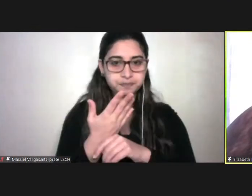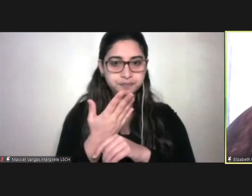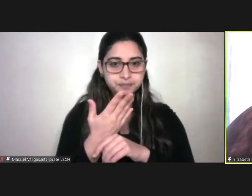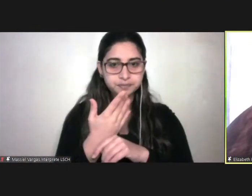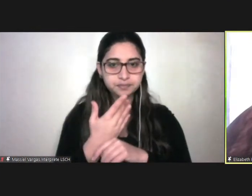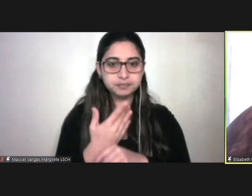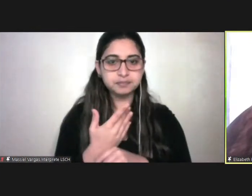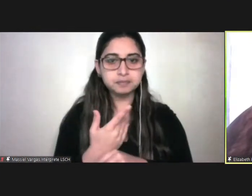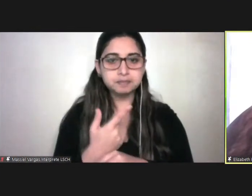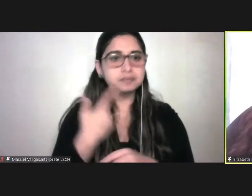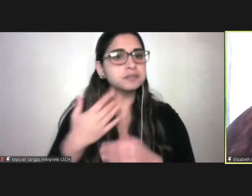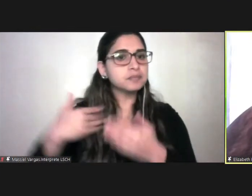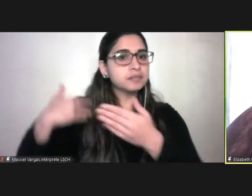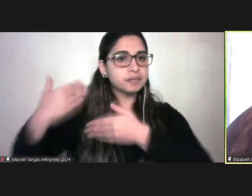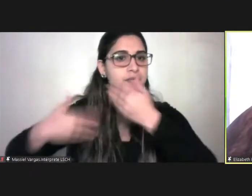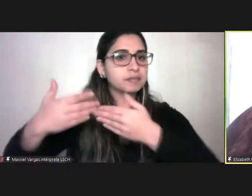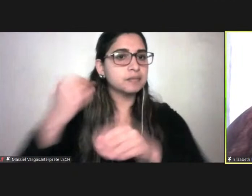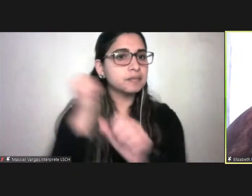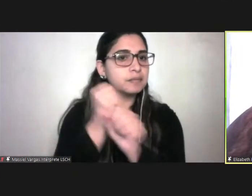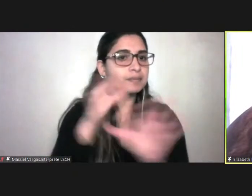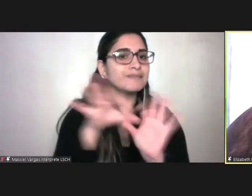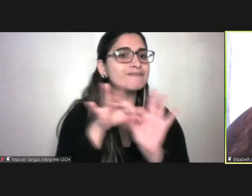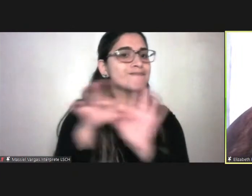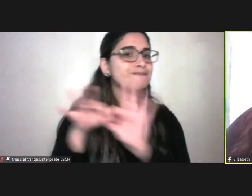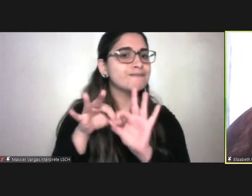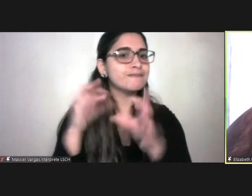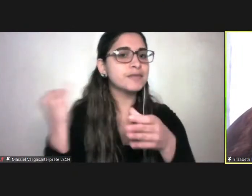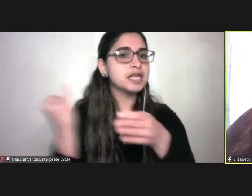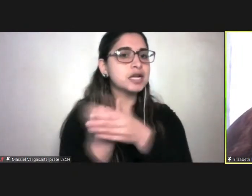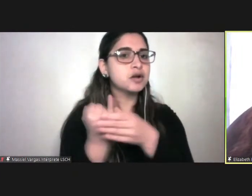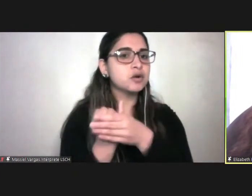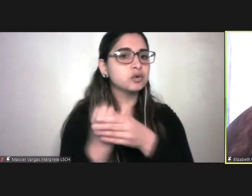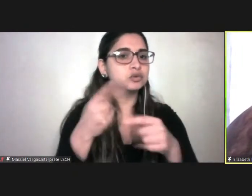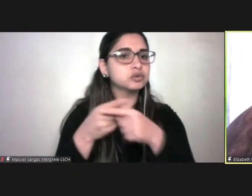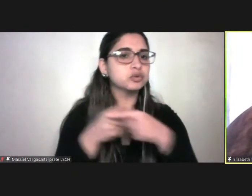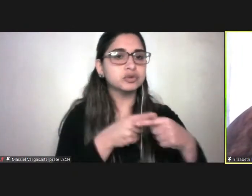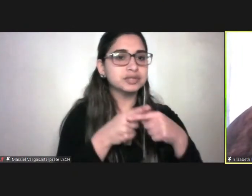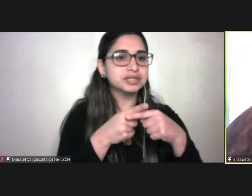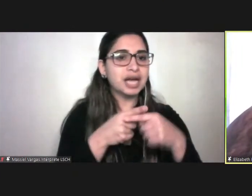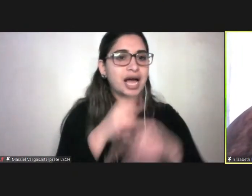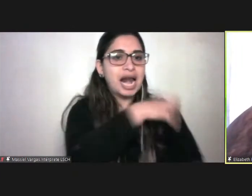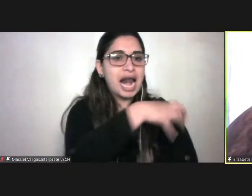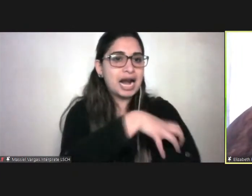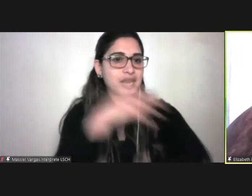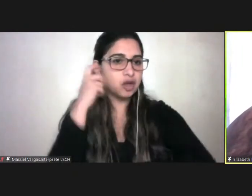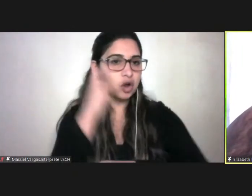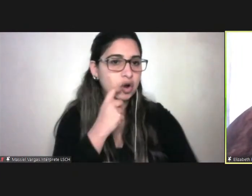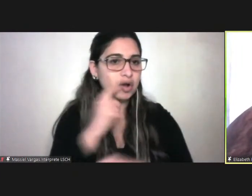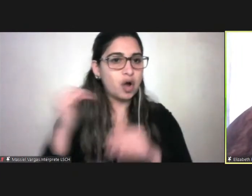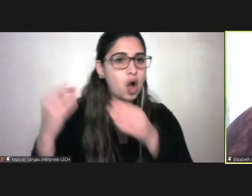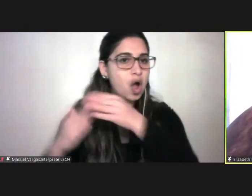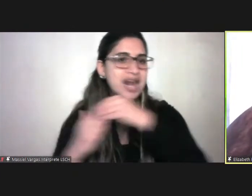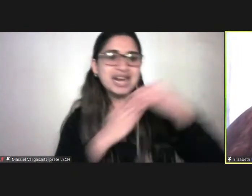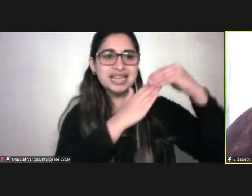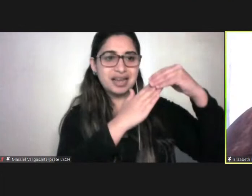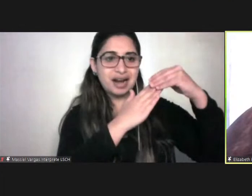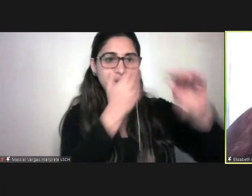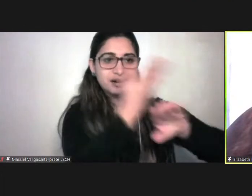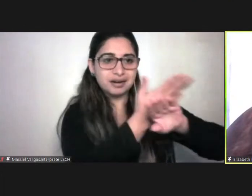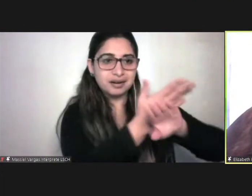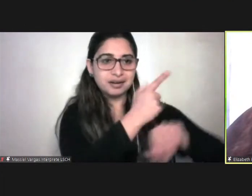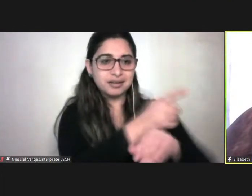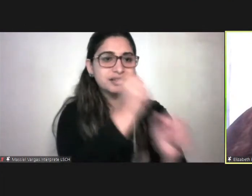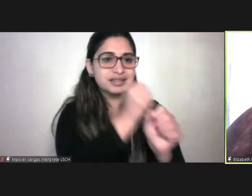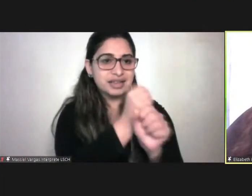Su trayectoria laboral se ha vinculado en la inclusión social de la región de Higgins al crear y liderar el programa de intermediación laboral de